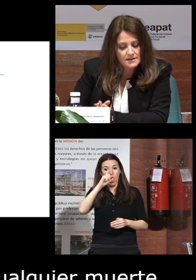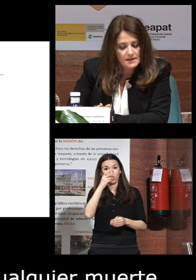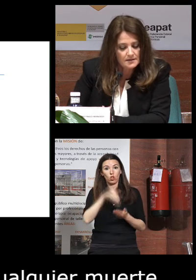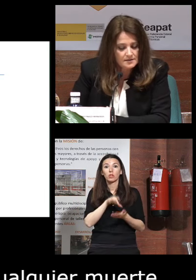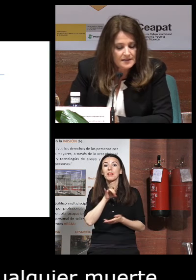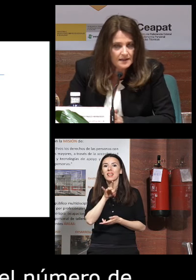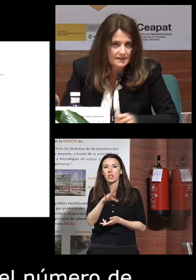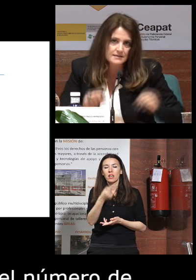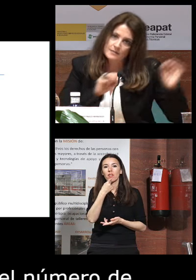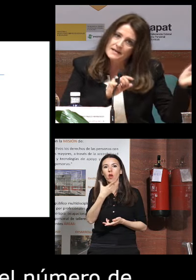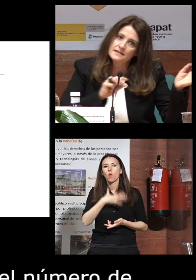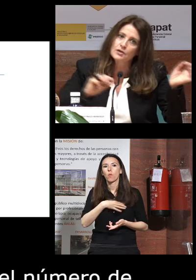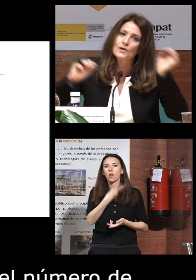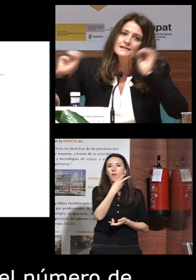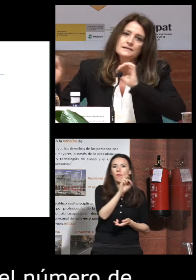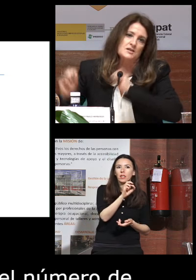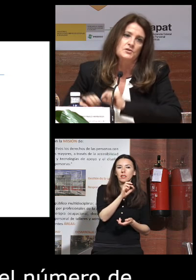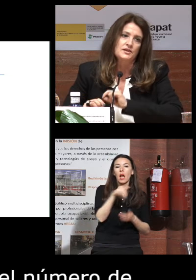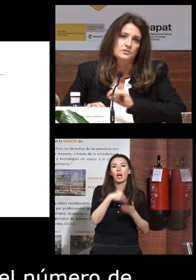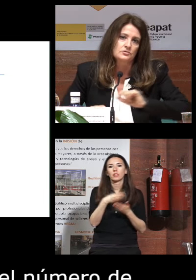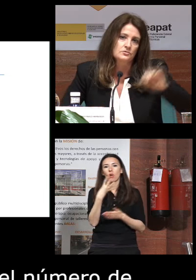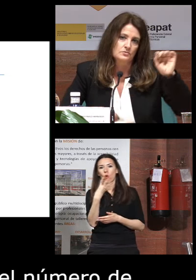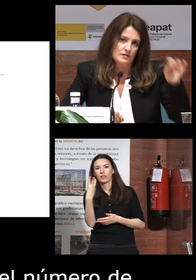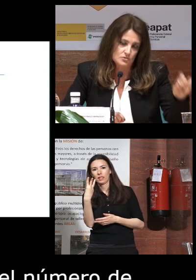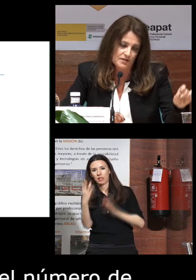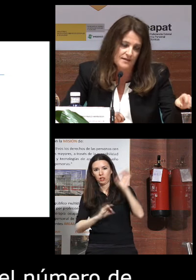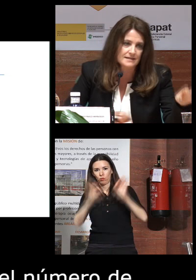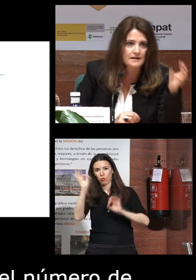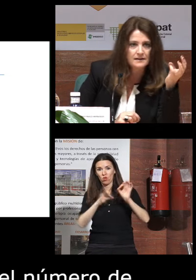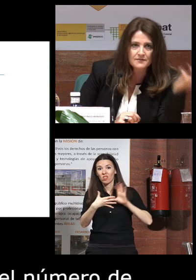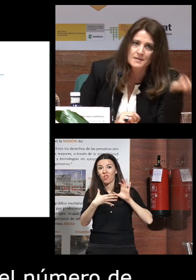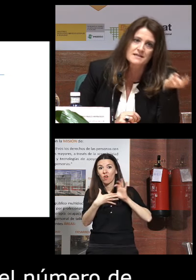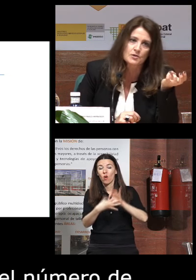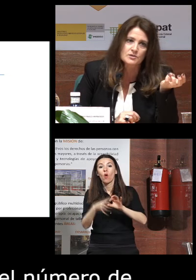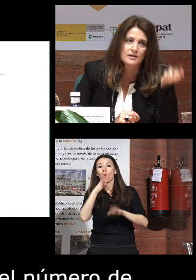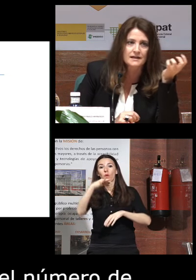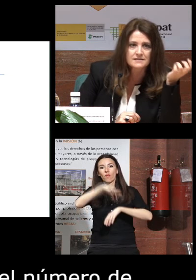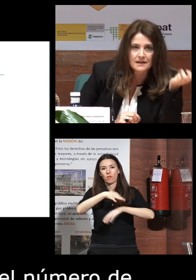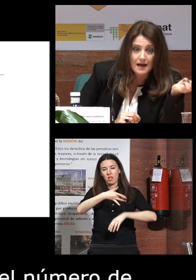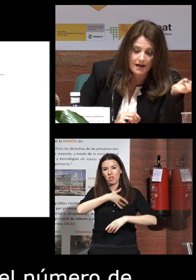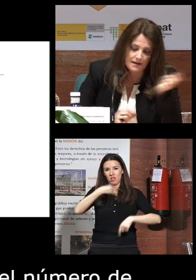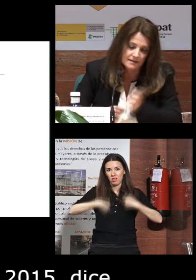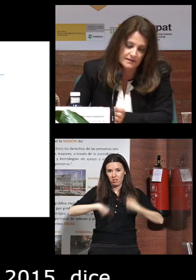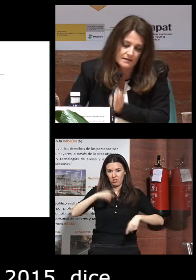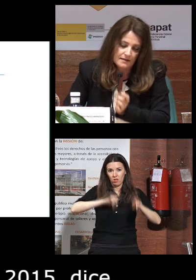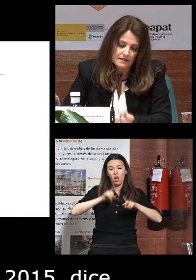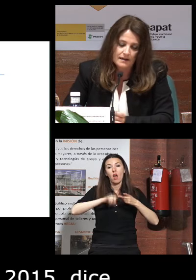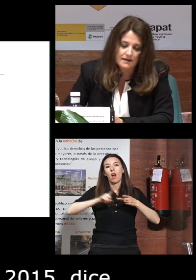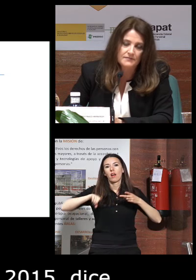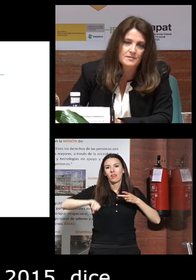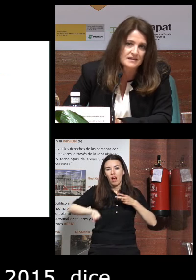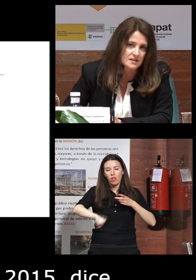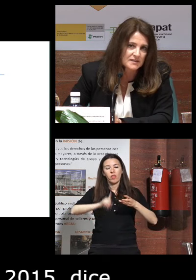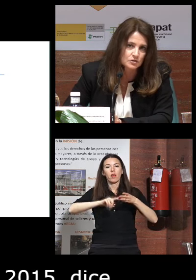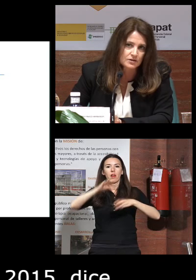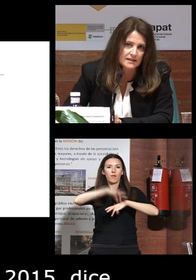dice llegan entre el 20 y el 43% asociadas a enfermedades cardiovasculares a cáncer a